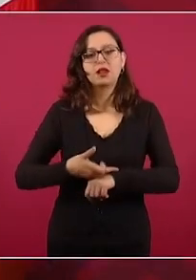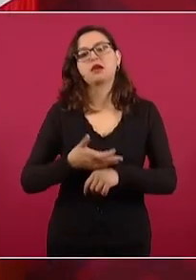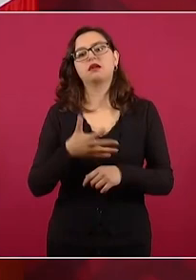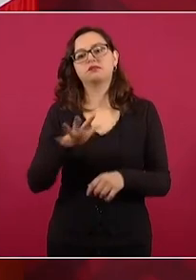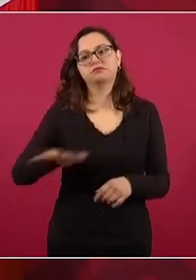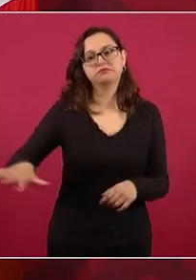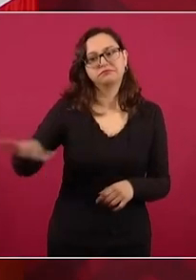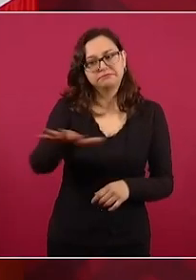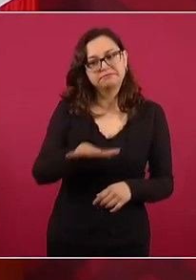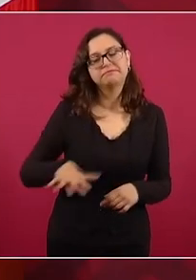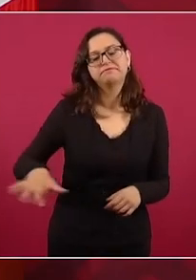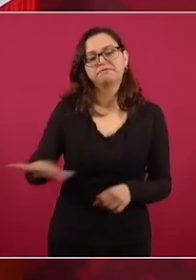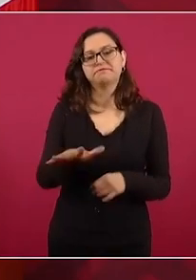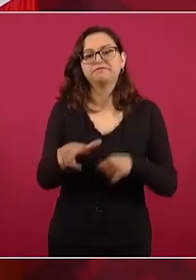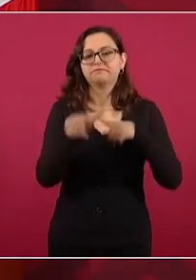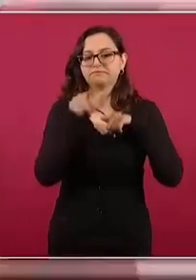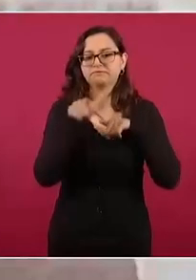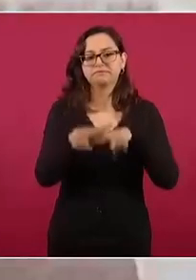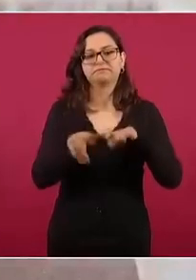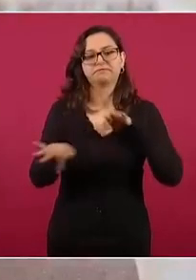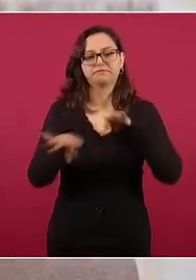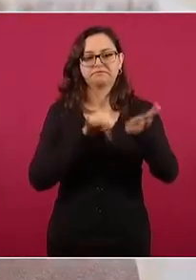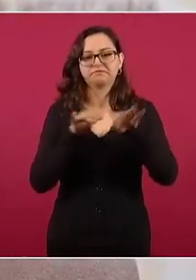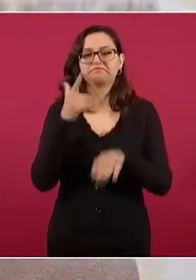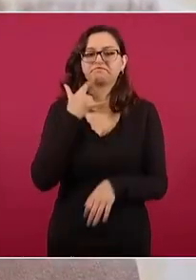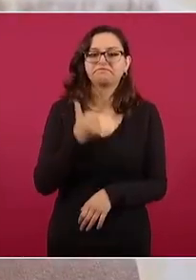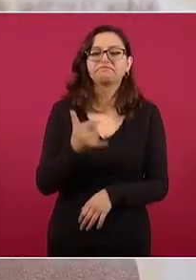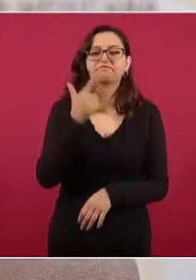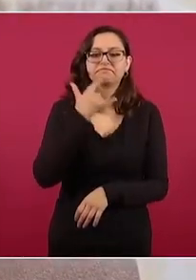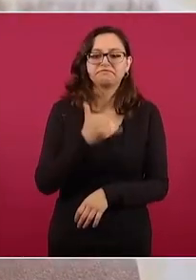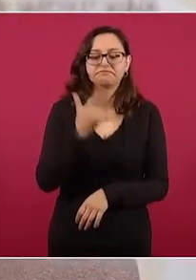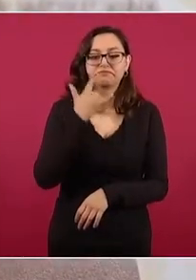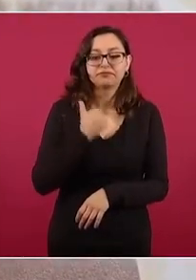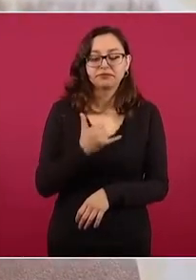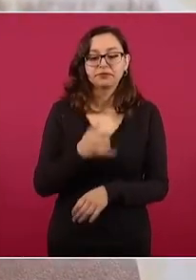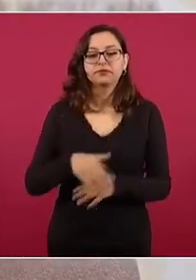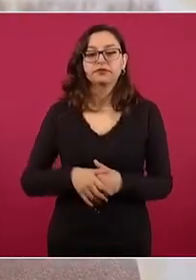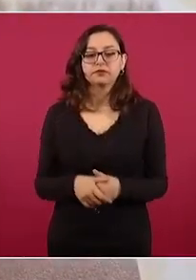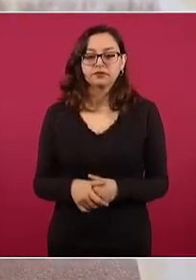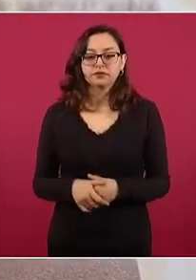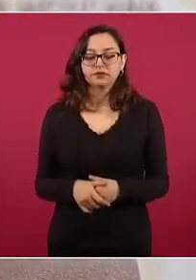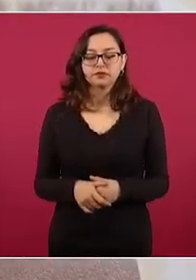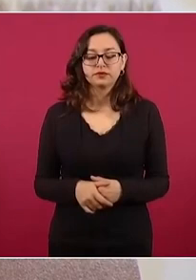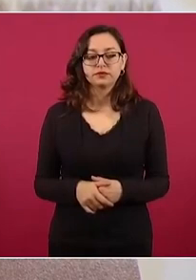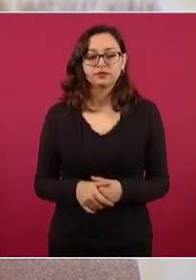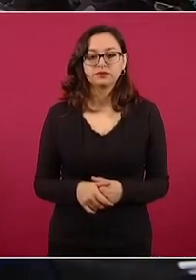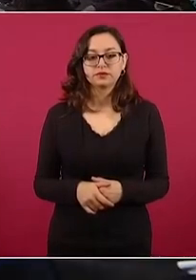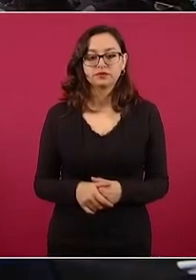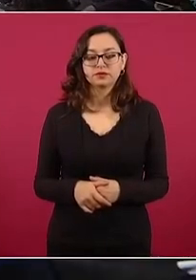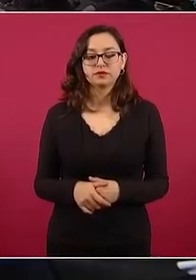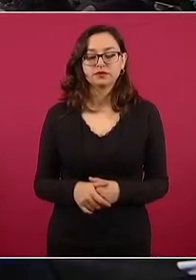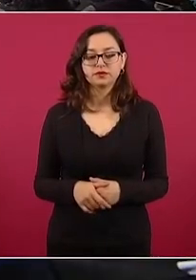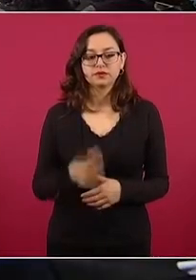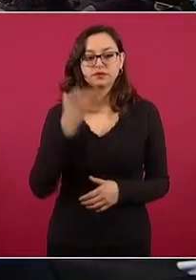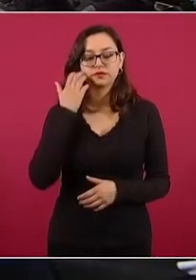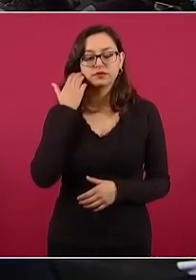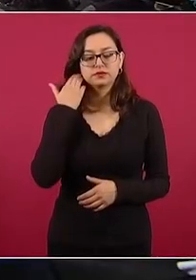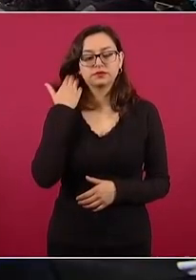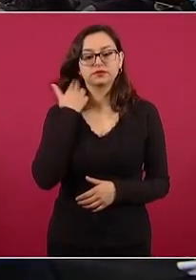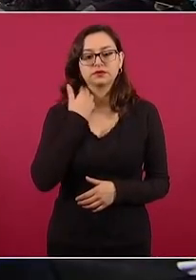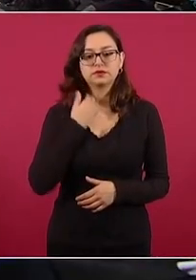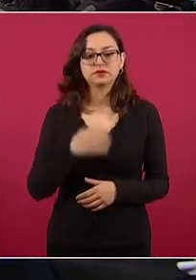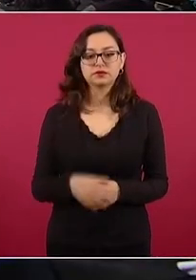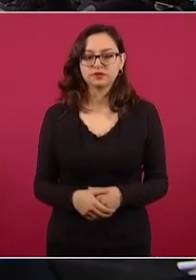a continuar con este trabajo de rescate, que no nos